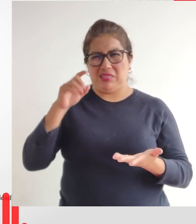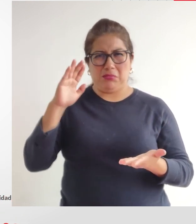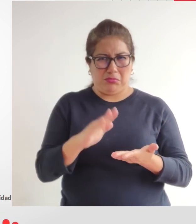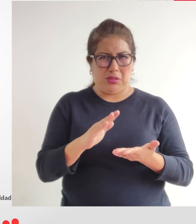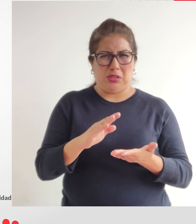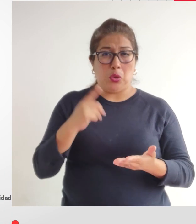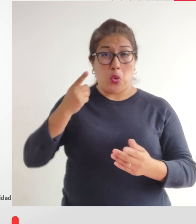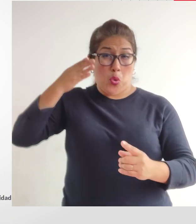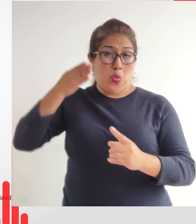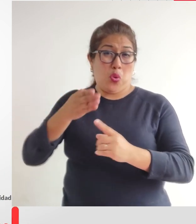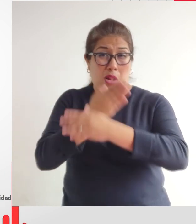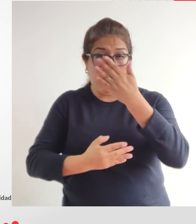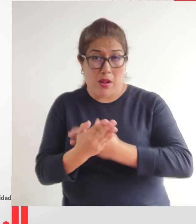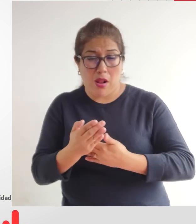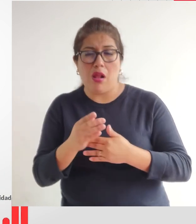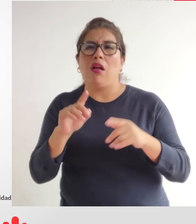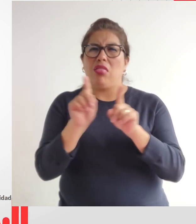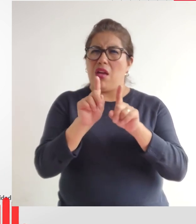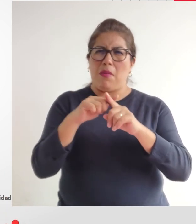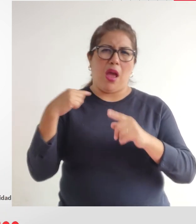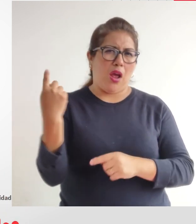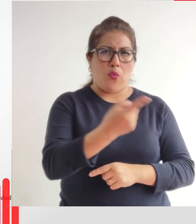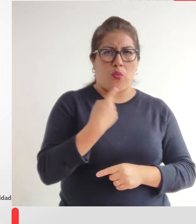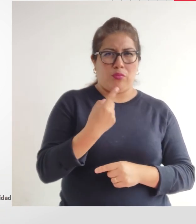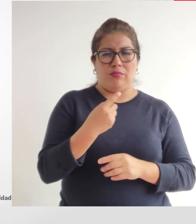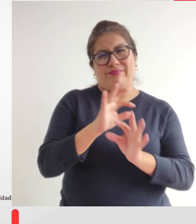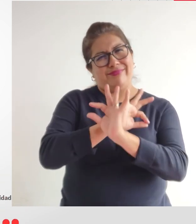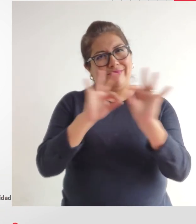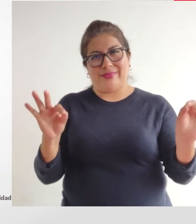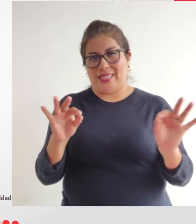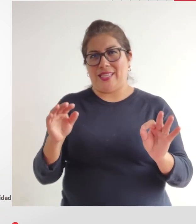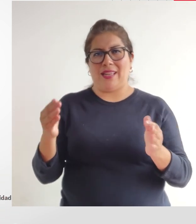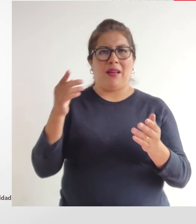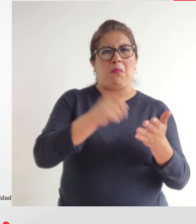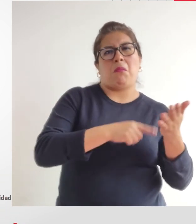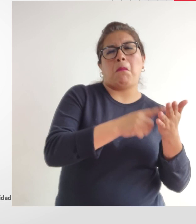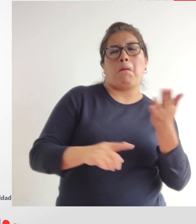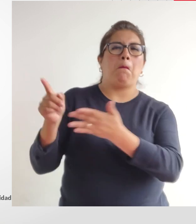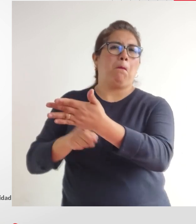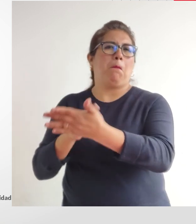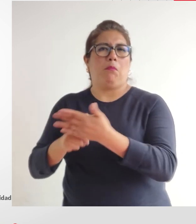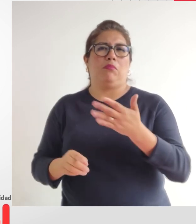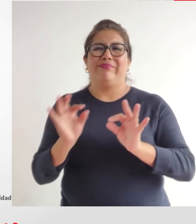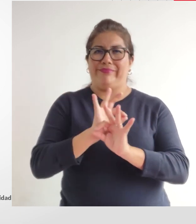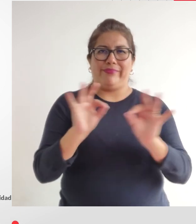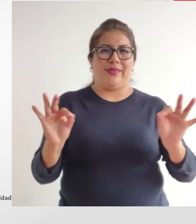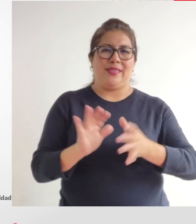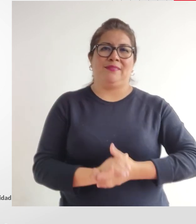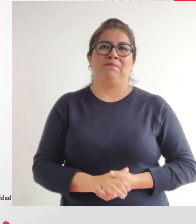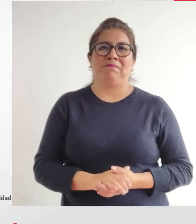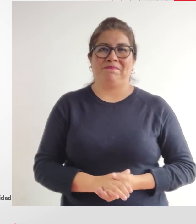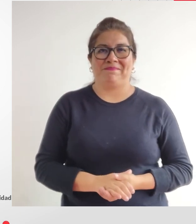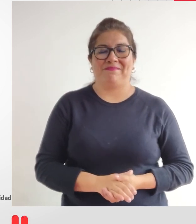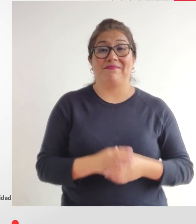sino en general no debe haber discriminación hacia nadie independientemente de las características que una persona pueda tener